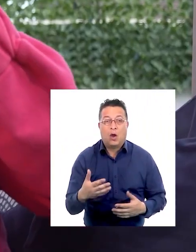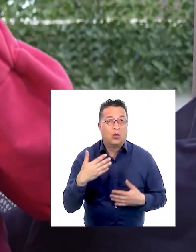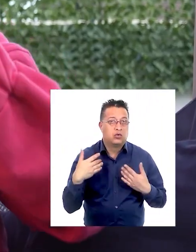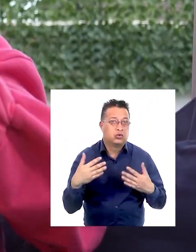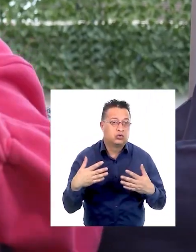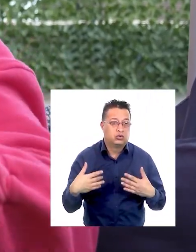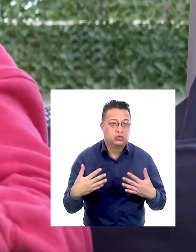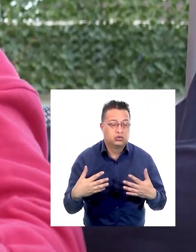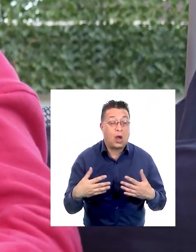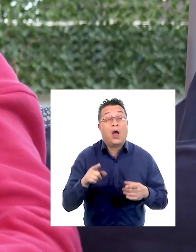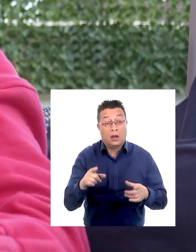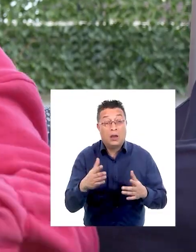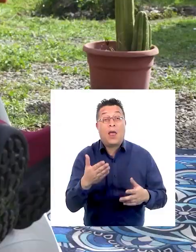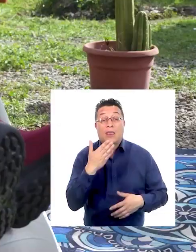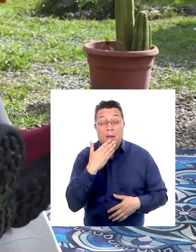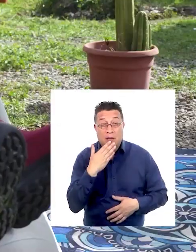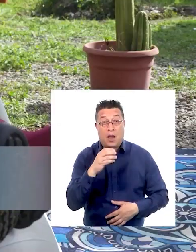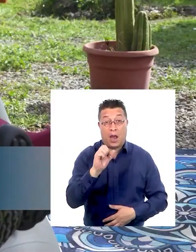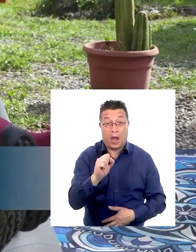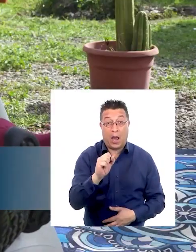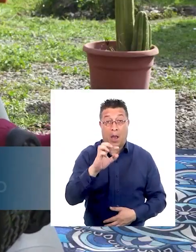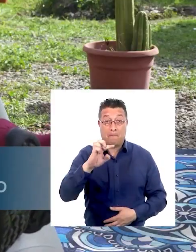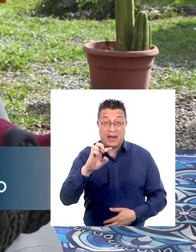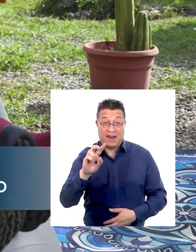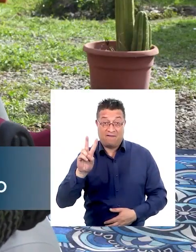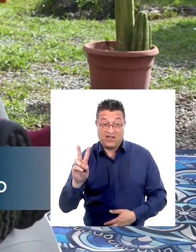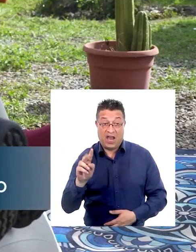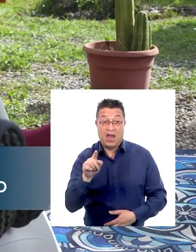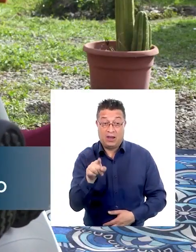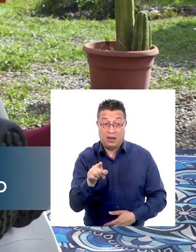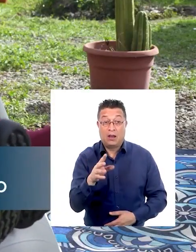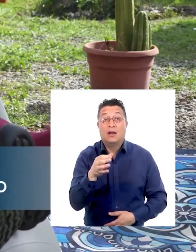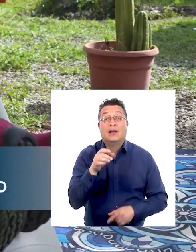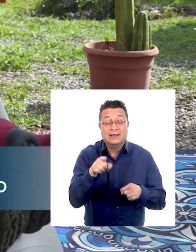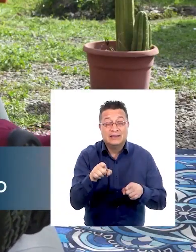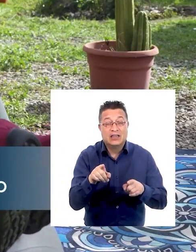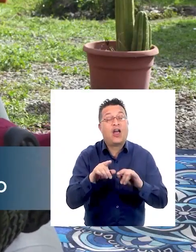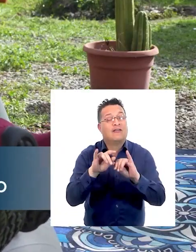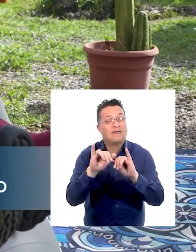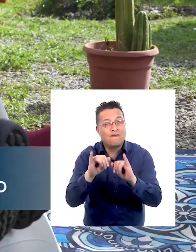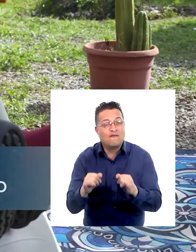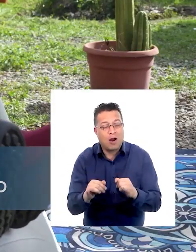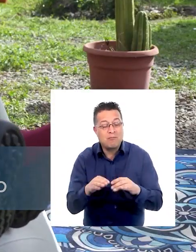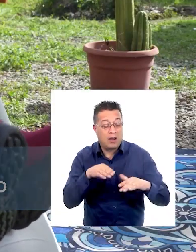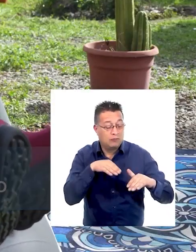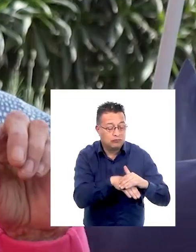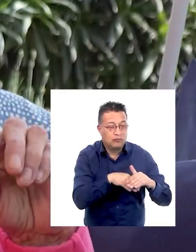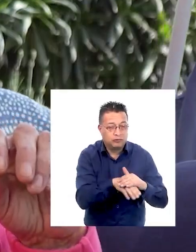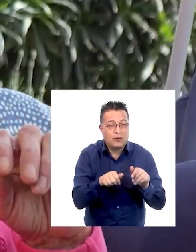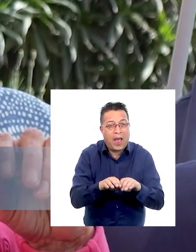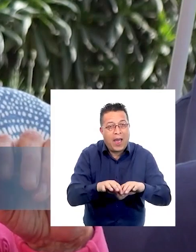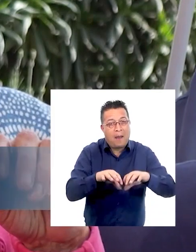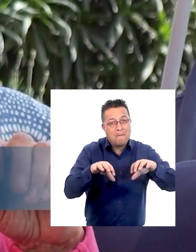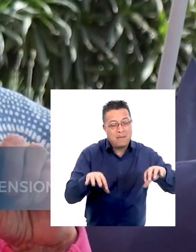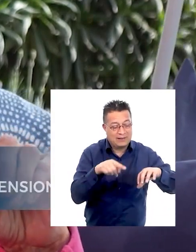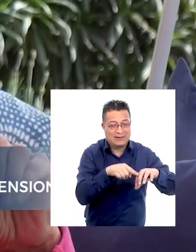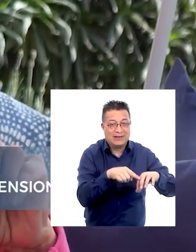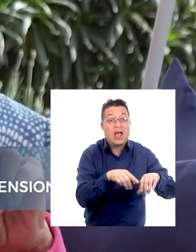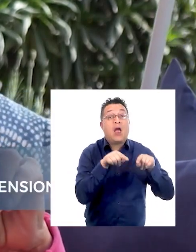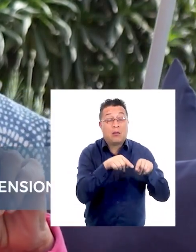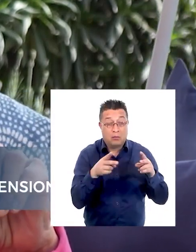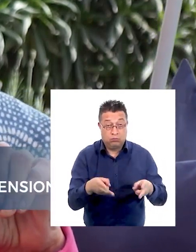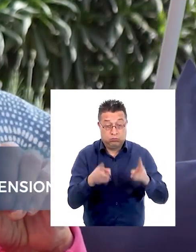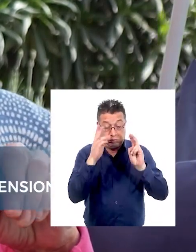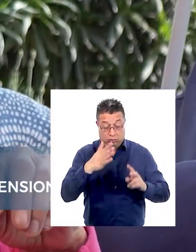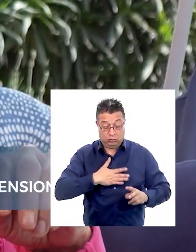Bueno, y el famoso APB, como dices tú, es un mecanismo de ahorro adicional. Y esto le permite al